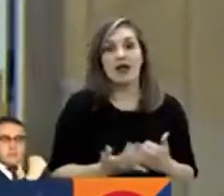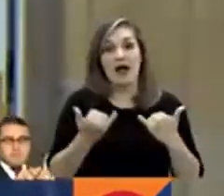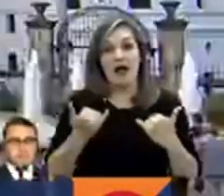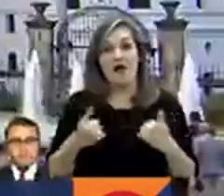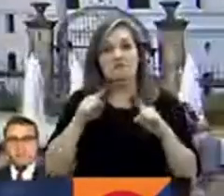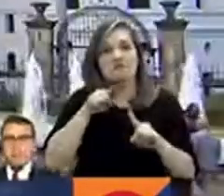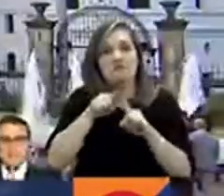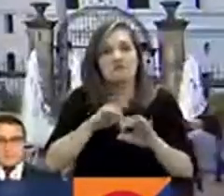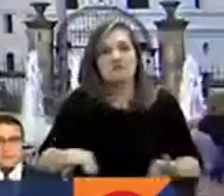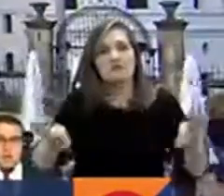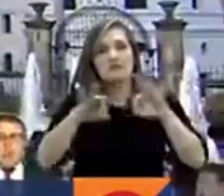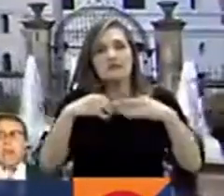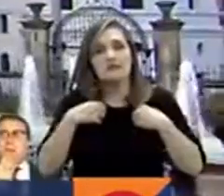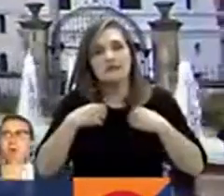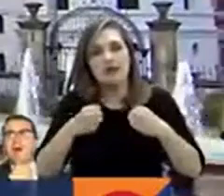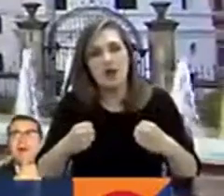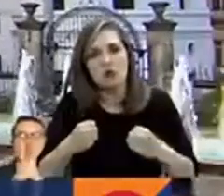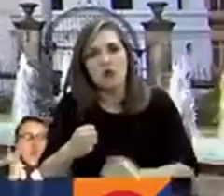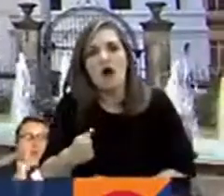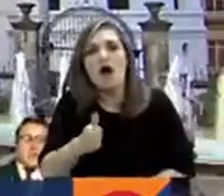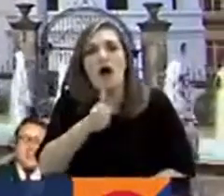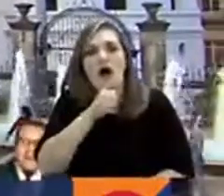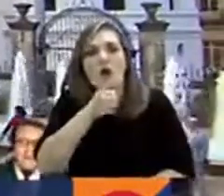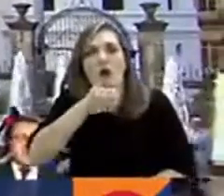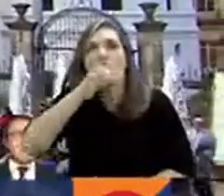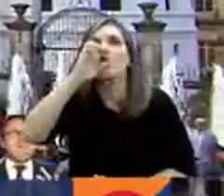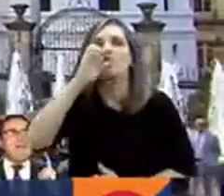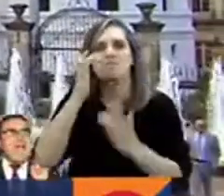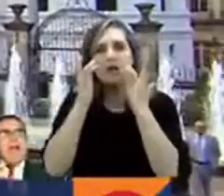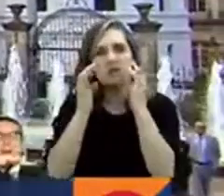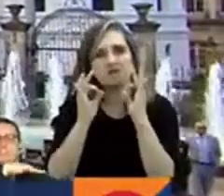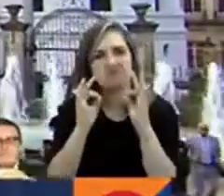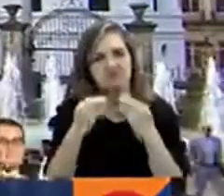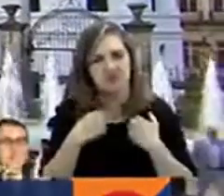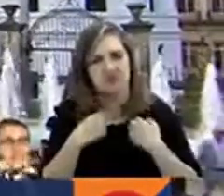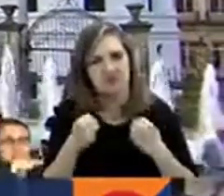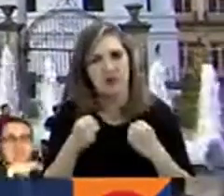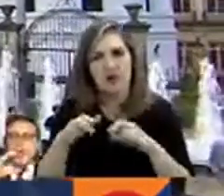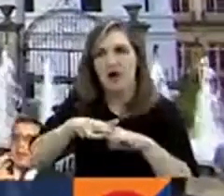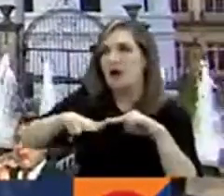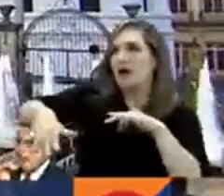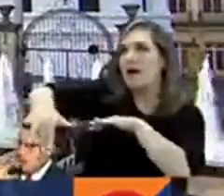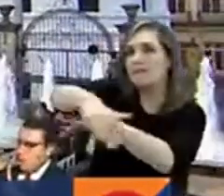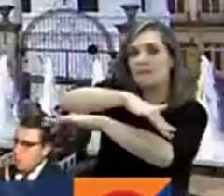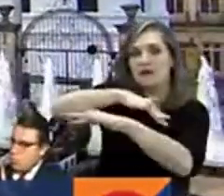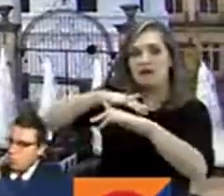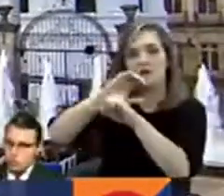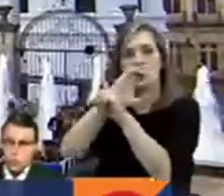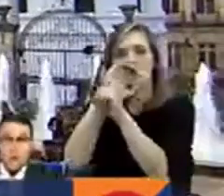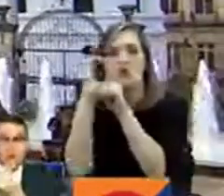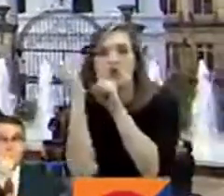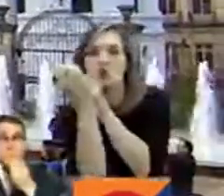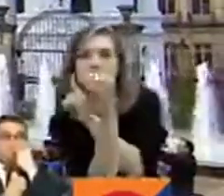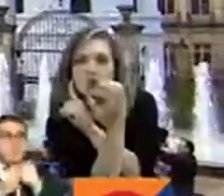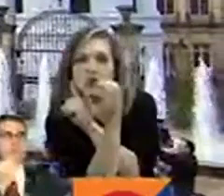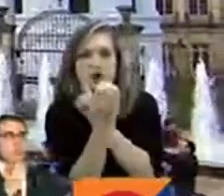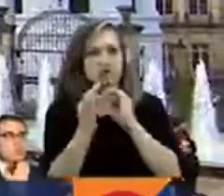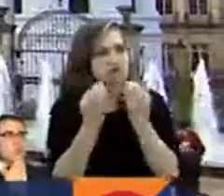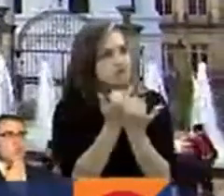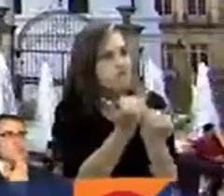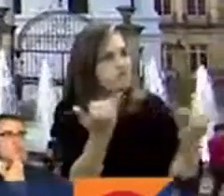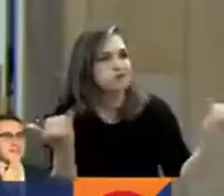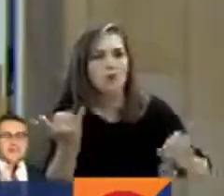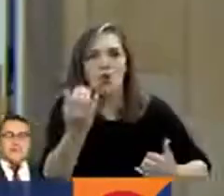El agua potable, el medio ambiente, la cultura, la soberanía alimentaria,